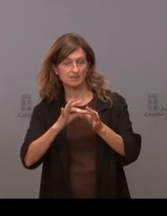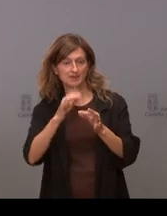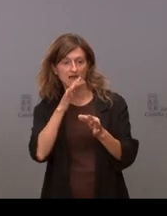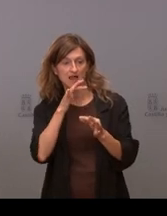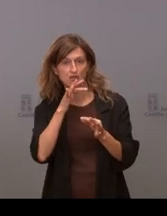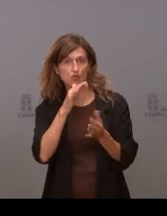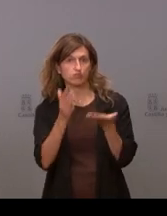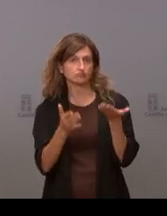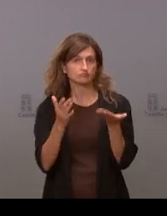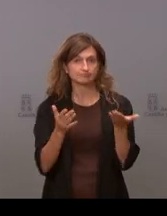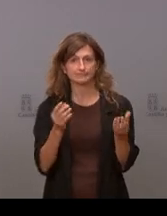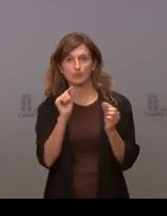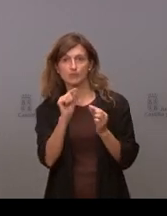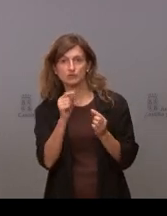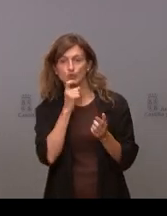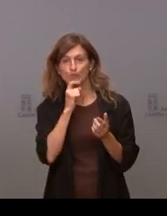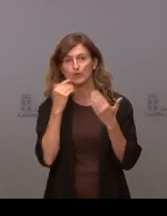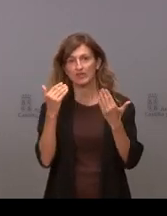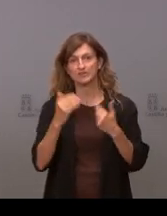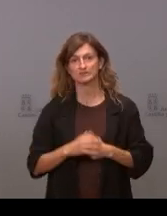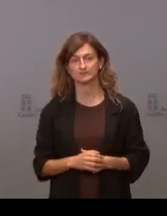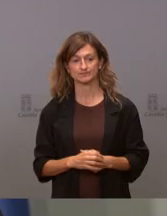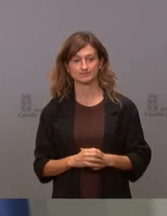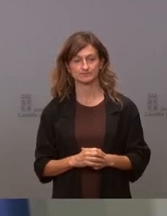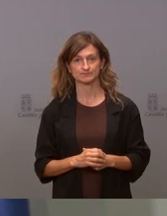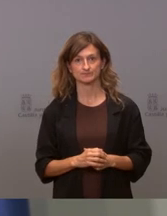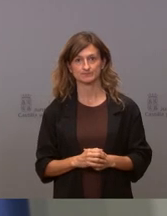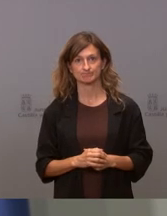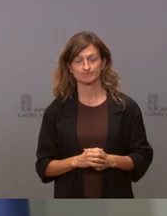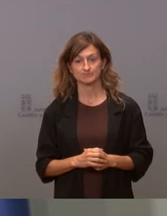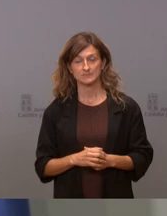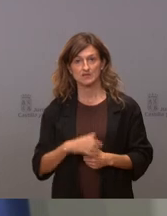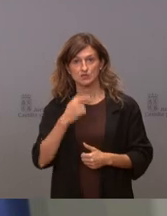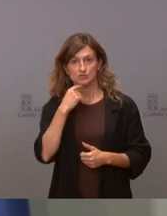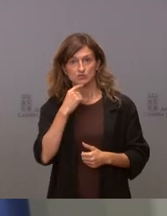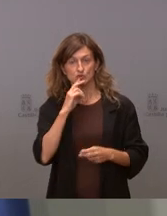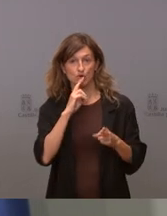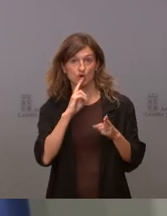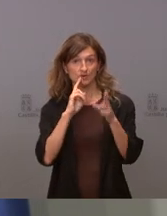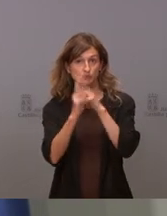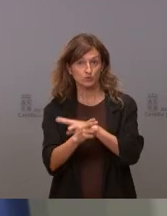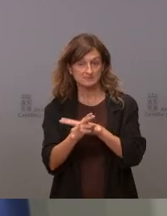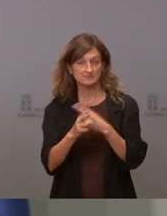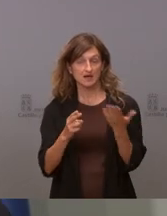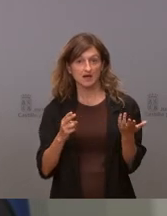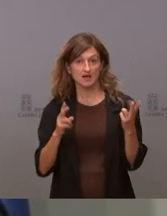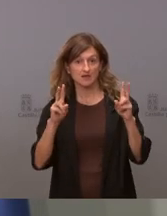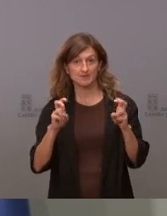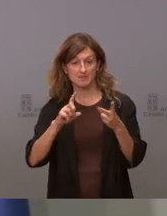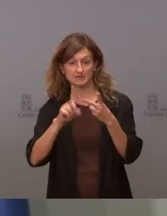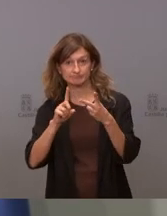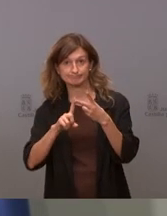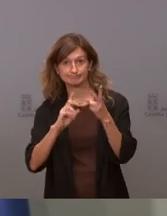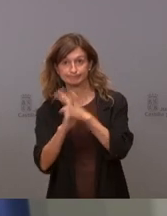algo o en qué momento se encuentran gracias lamento no poder contestarle en este momento a esta última